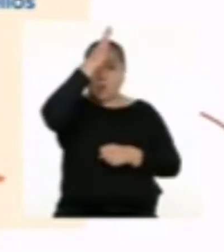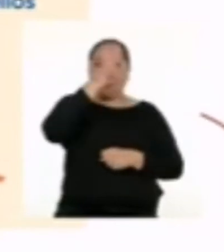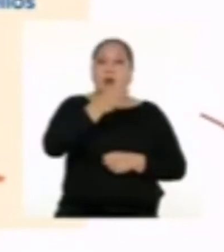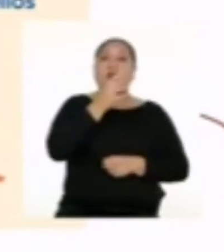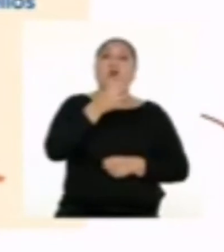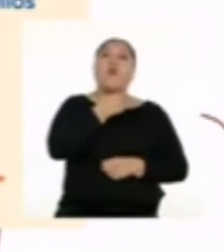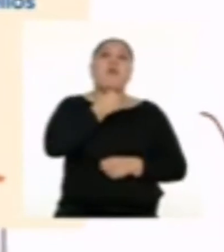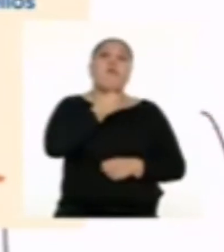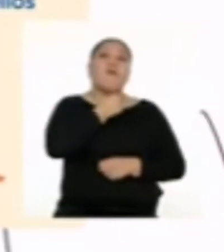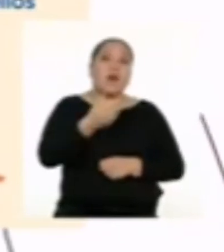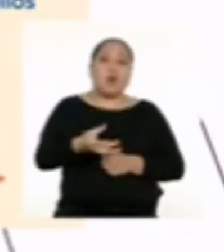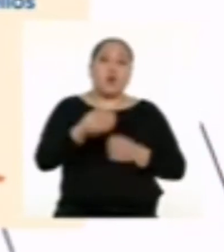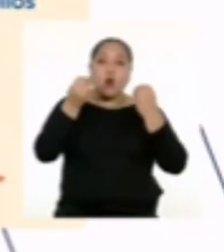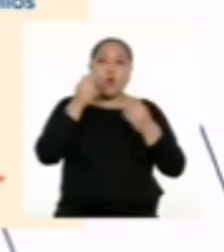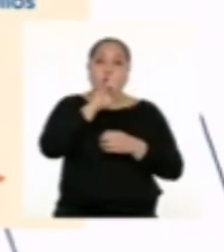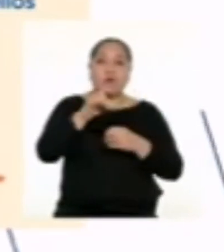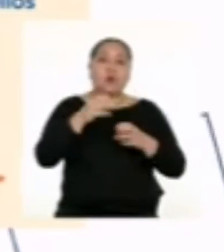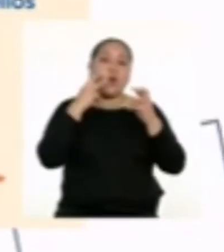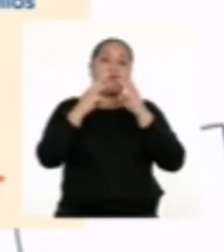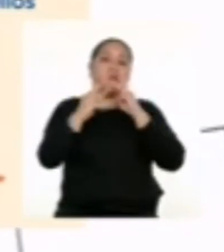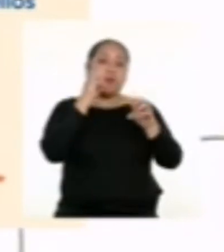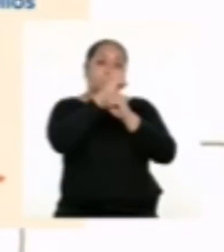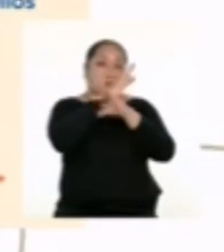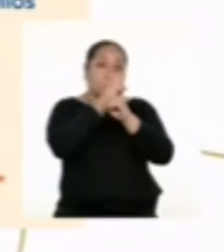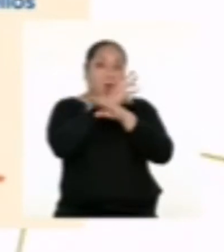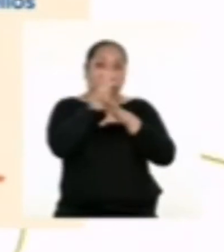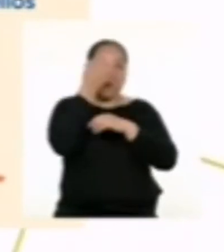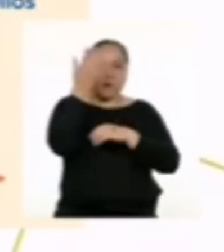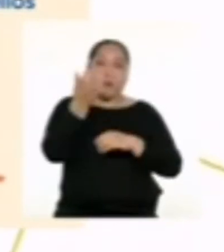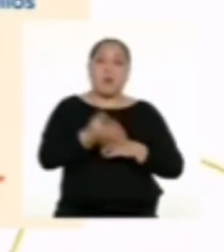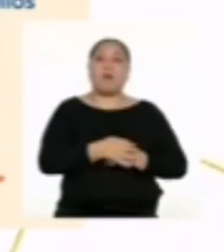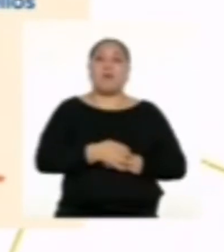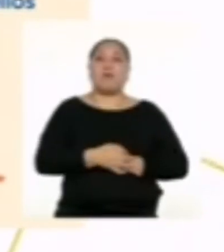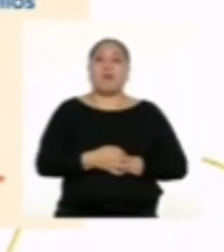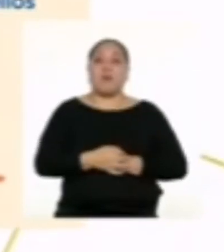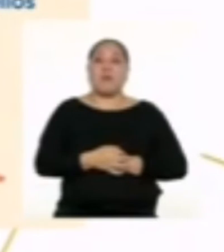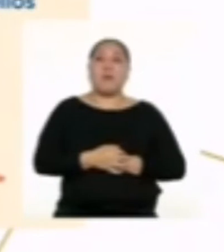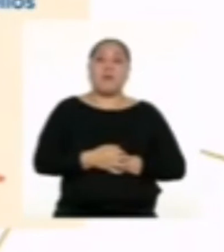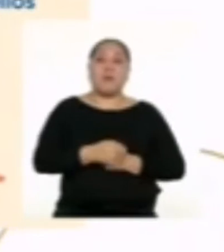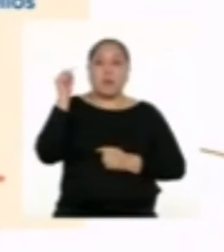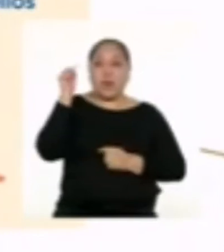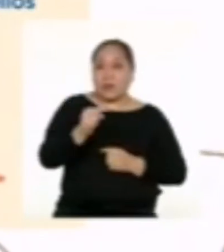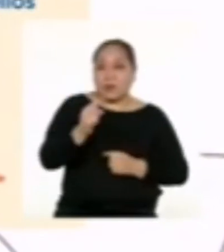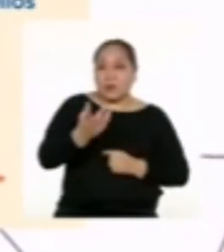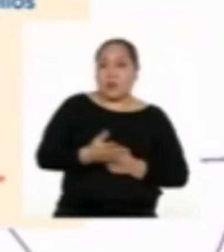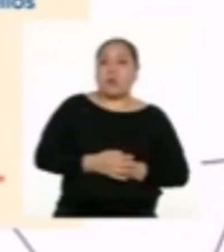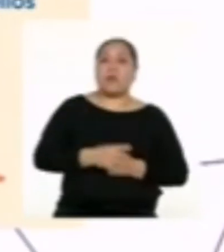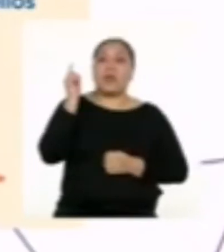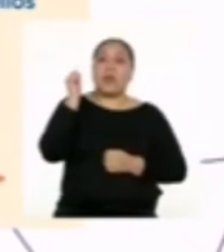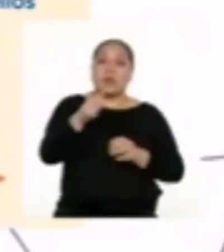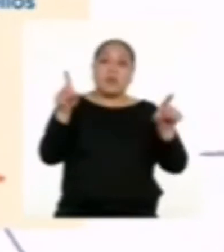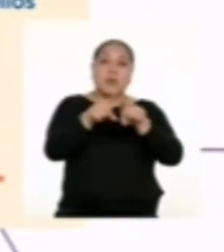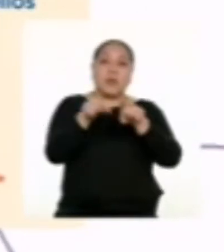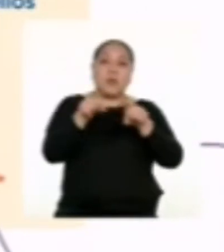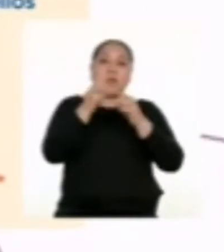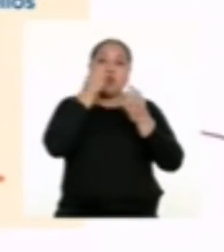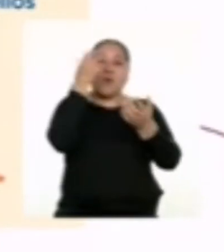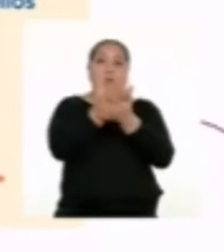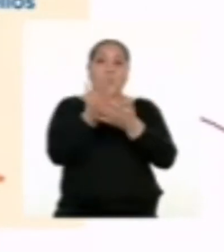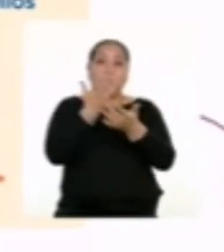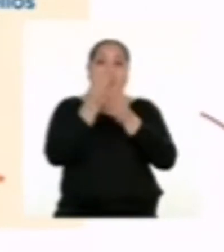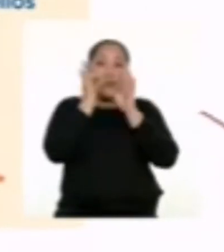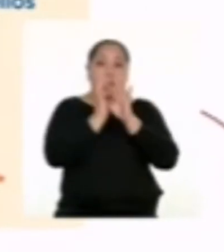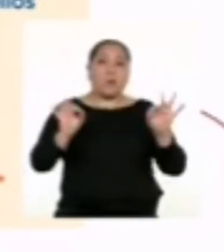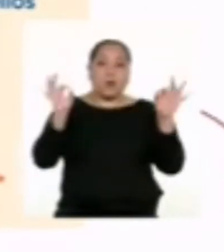padres o abuelos cómo usar chat de video o redes sociales. Esta es también una buena